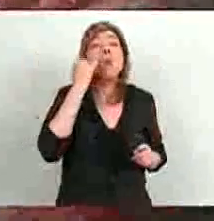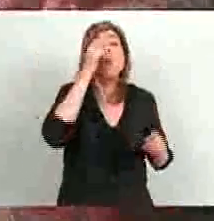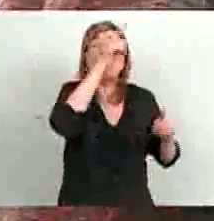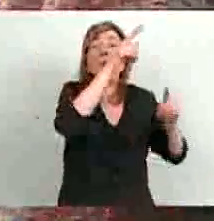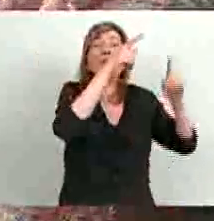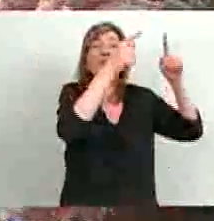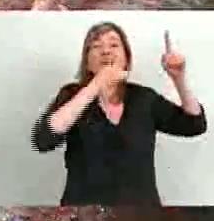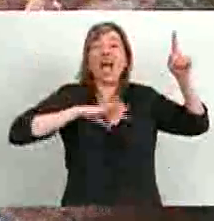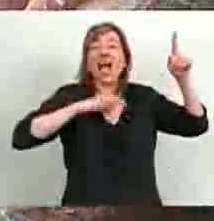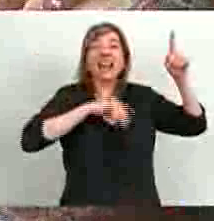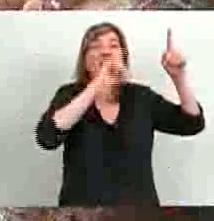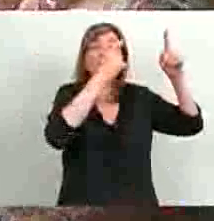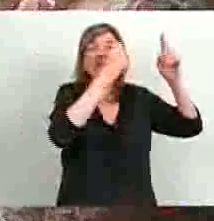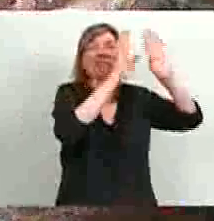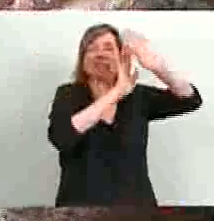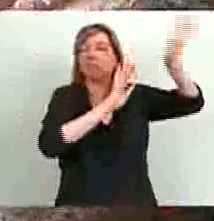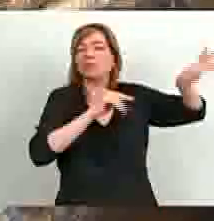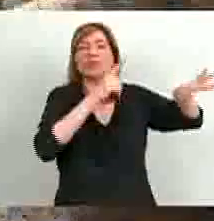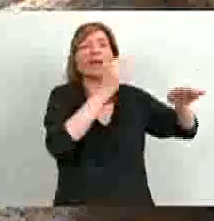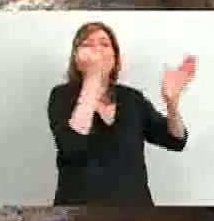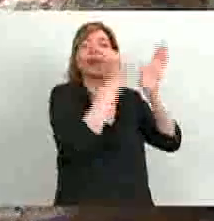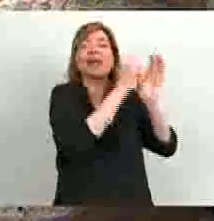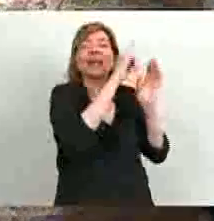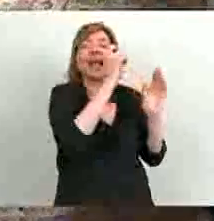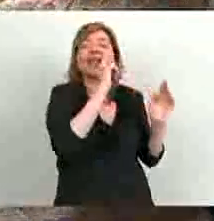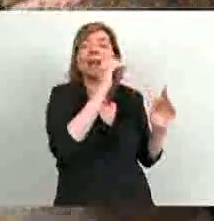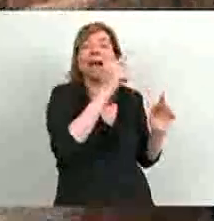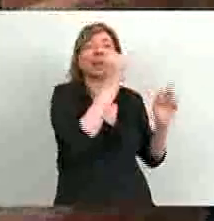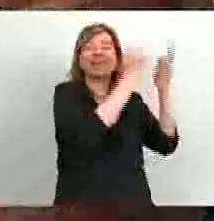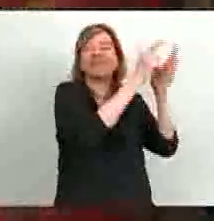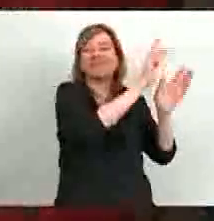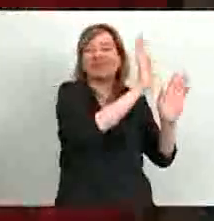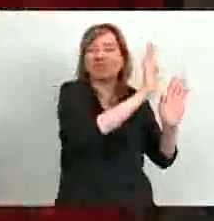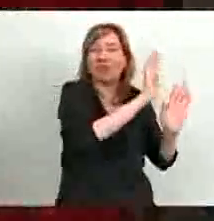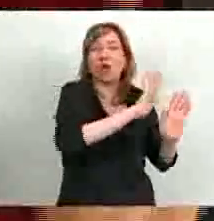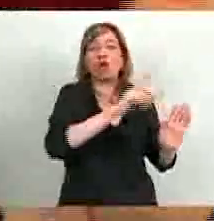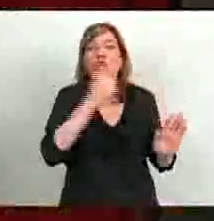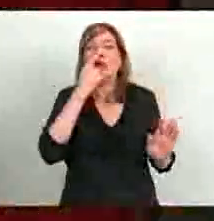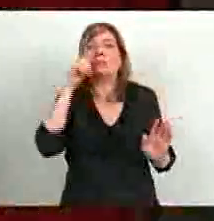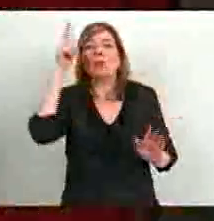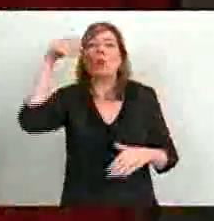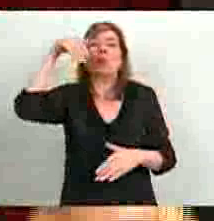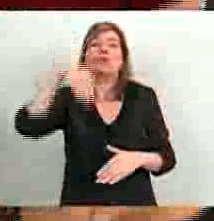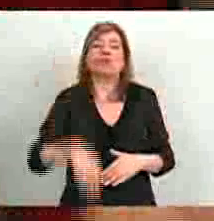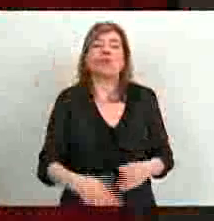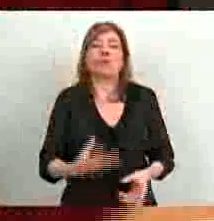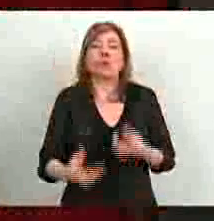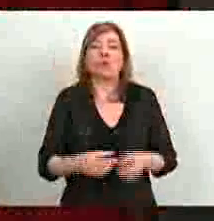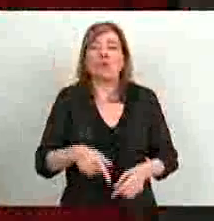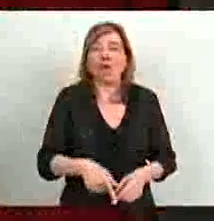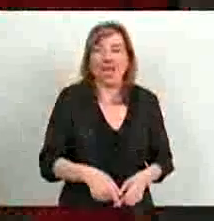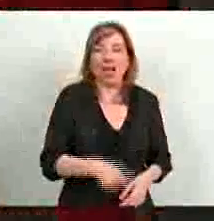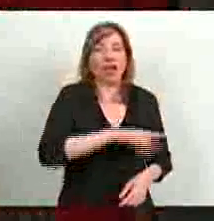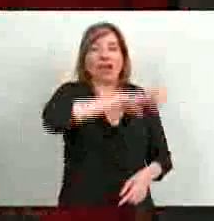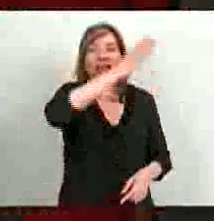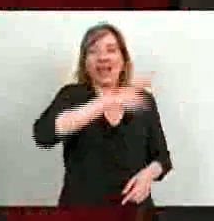una plaza redituable, porque Catamarca no es una plaza redituable. Todos quieren viajar a Ushuaia, a Calafate,